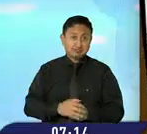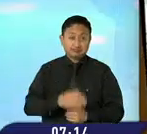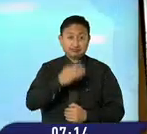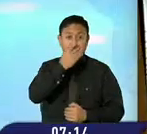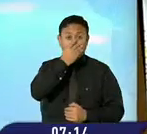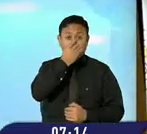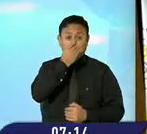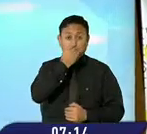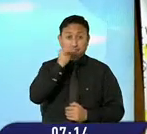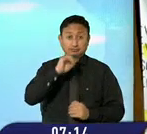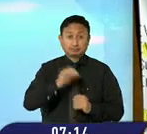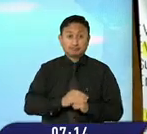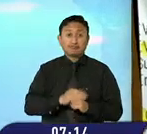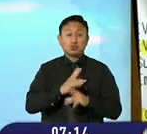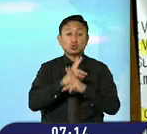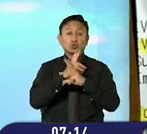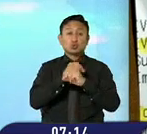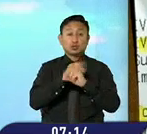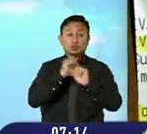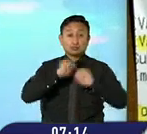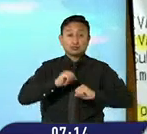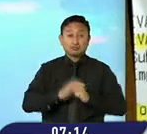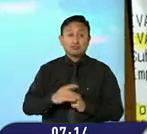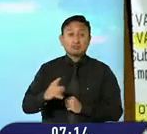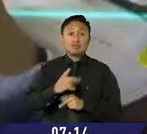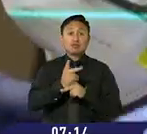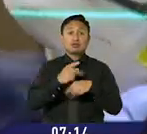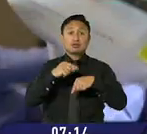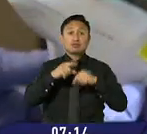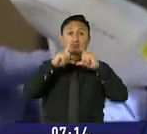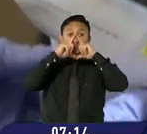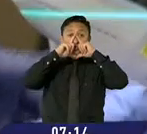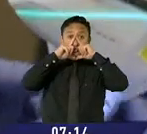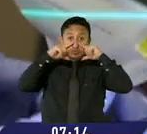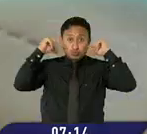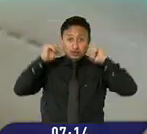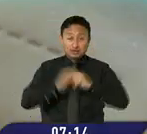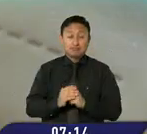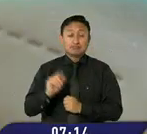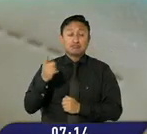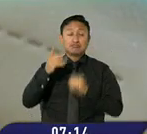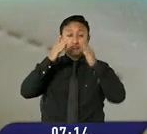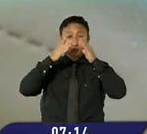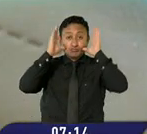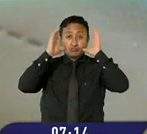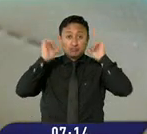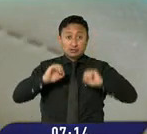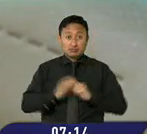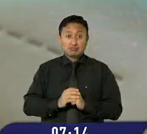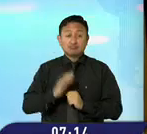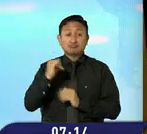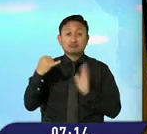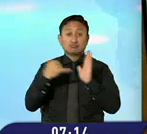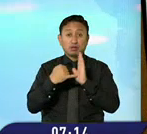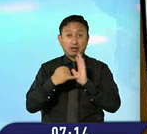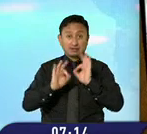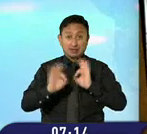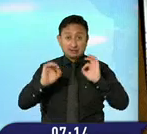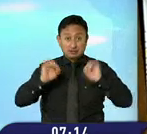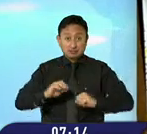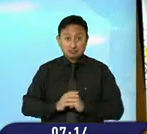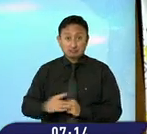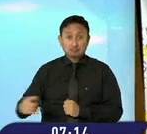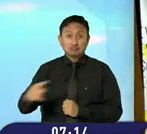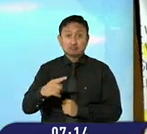En Twitter se hicieron varias publicaciones que mostraron que productos como mascarillas que desde el 1 de diciembre no debían ser cargados con IVA, fueron facturados